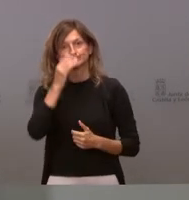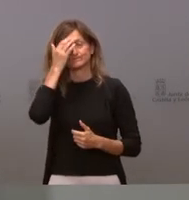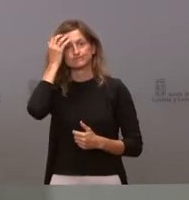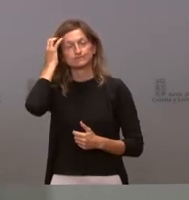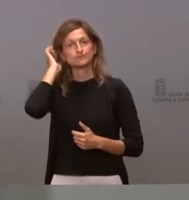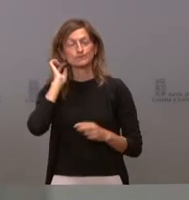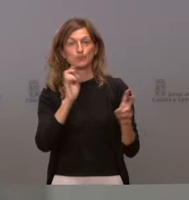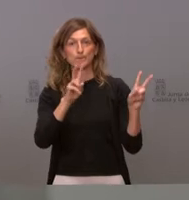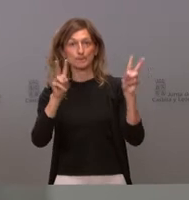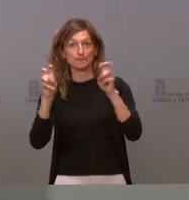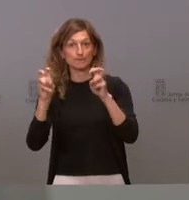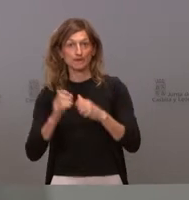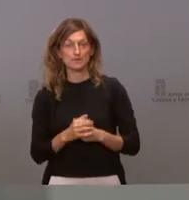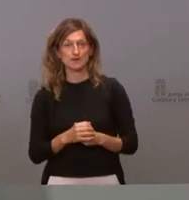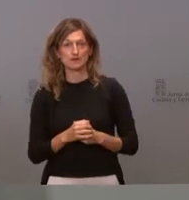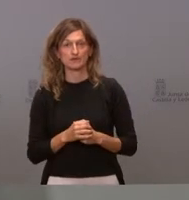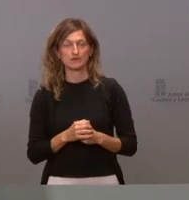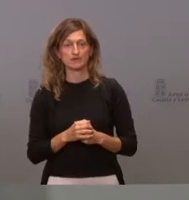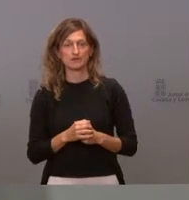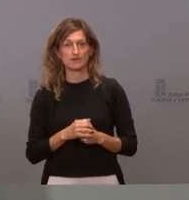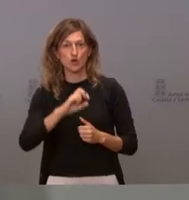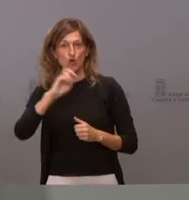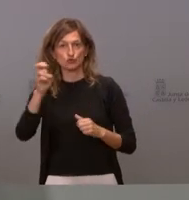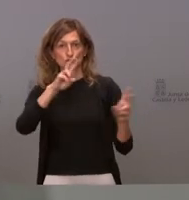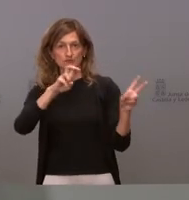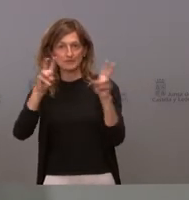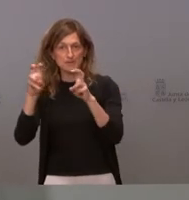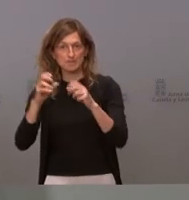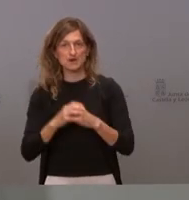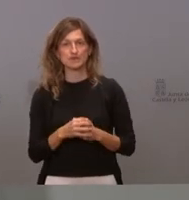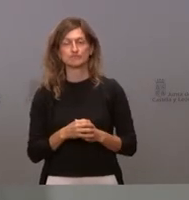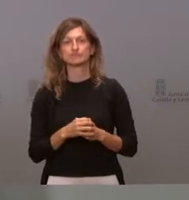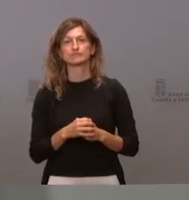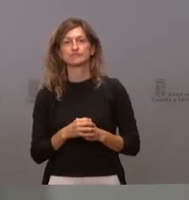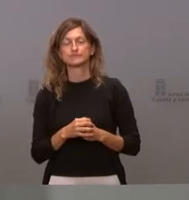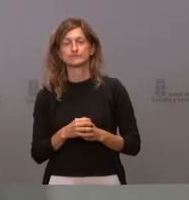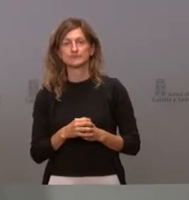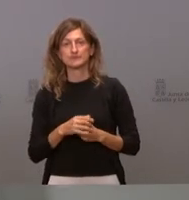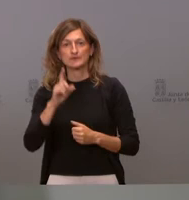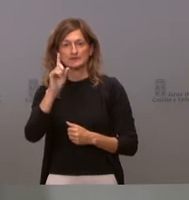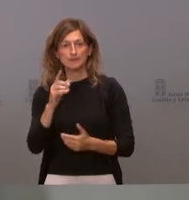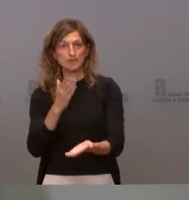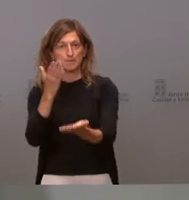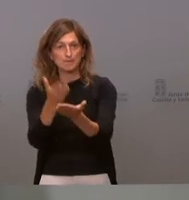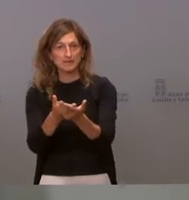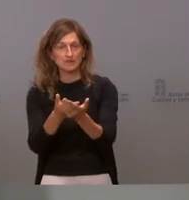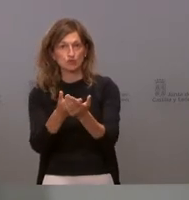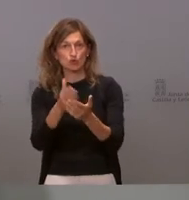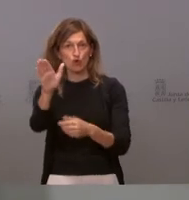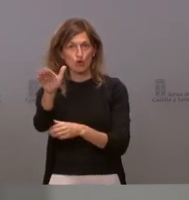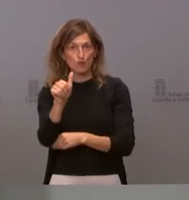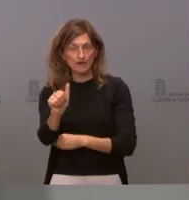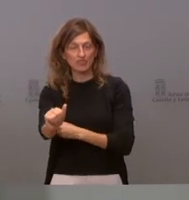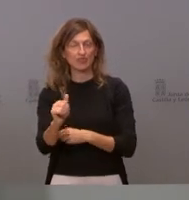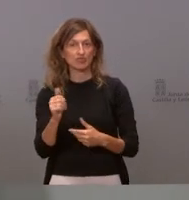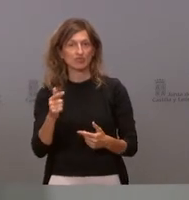Con respecto a otros asuntos, decirles que se ha solicitado, como ustedes saben, la comparecencia, se va a producir la